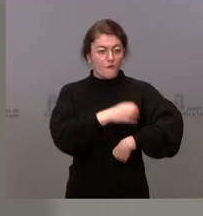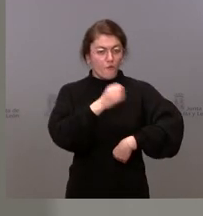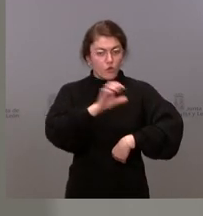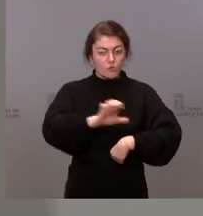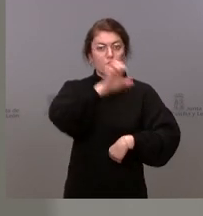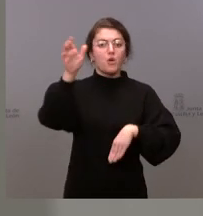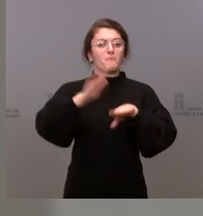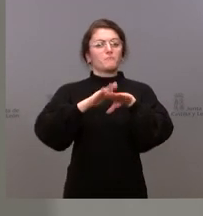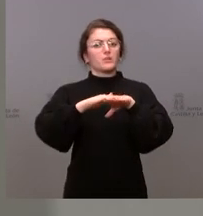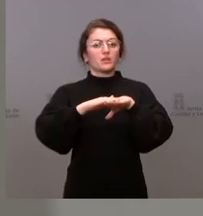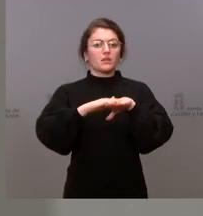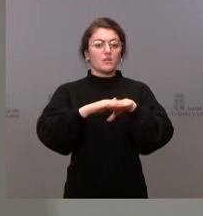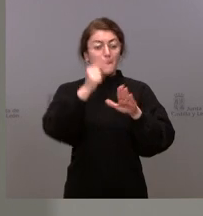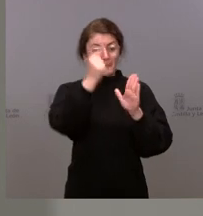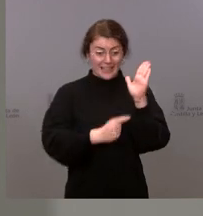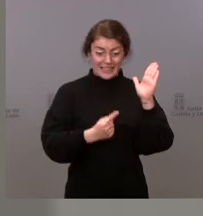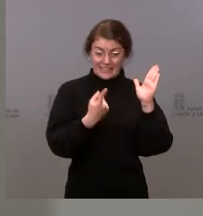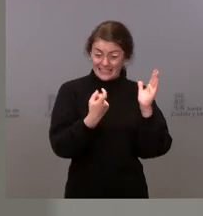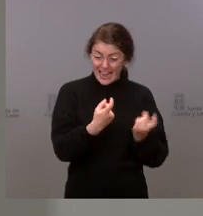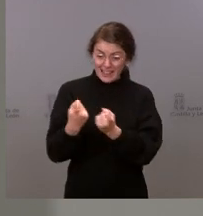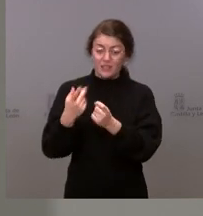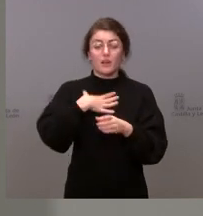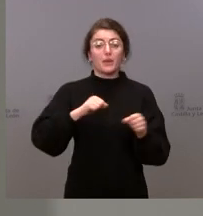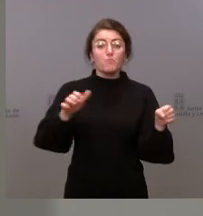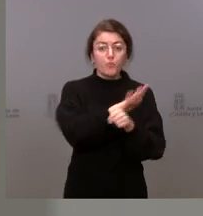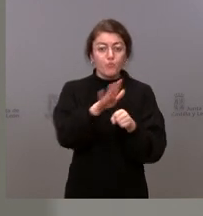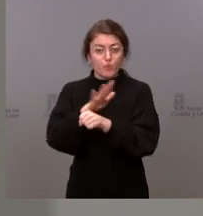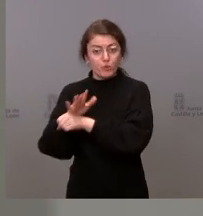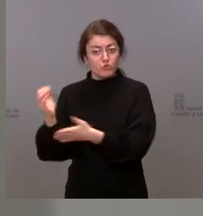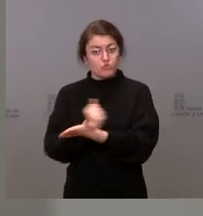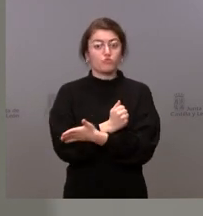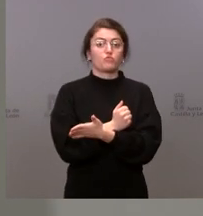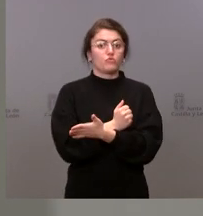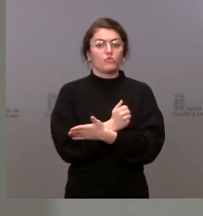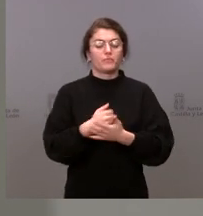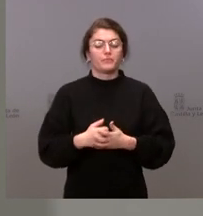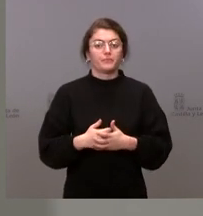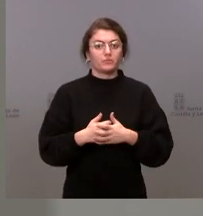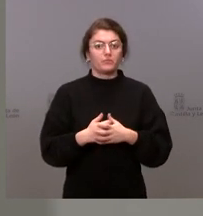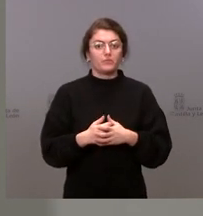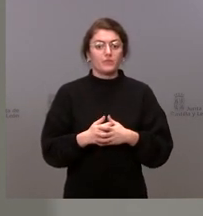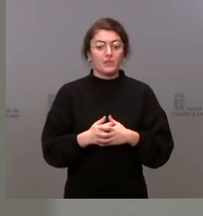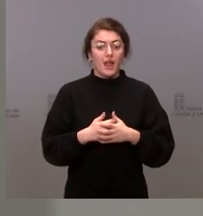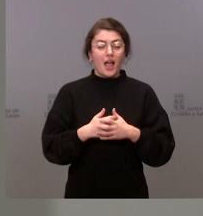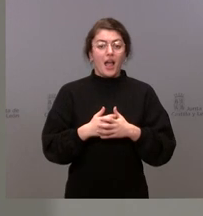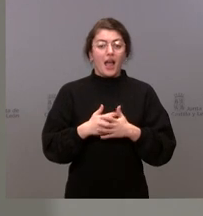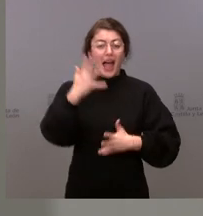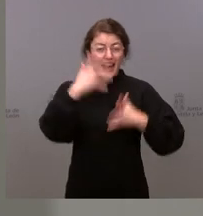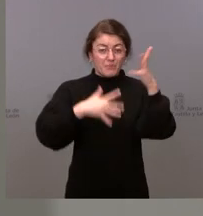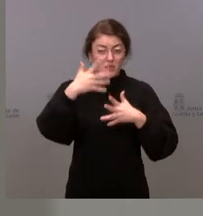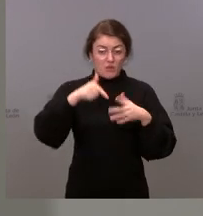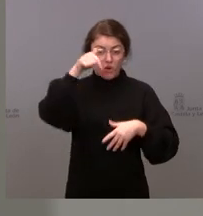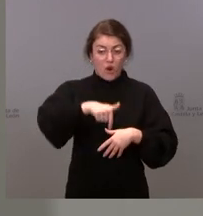para implementar las medidas necesarias en esta situación. El funcionamiento de la Administración autonómica nos ha permitido